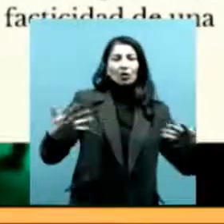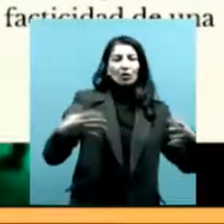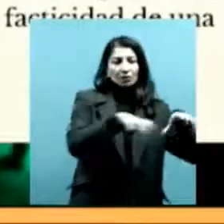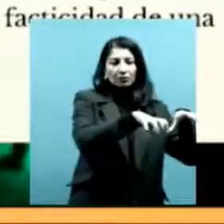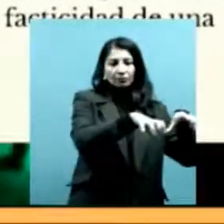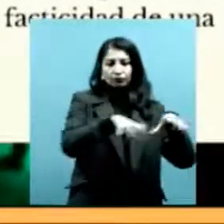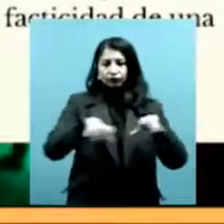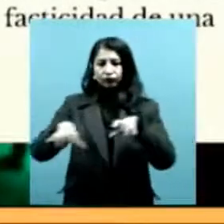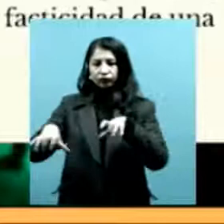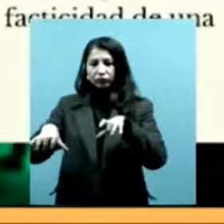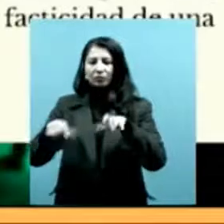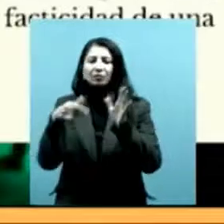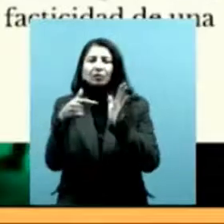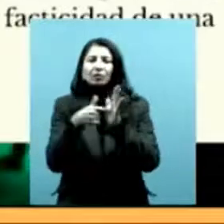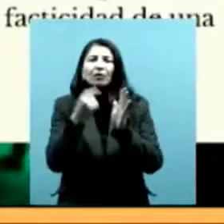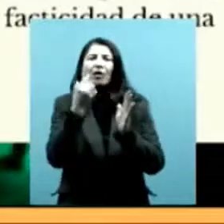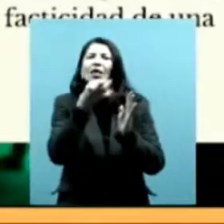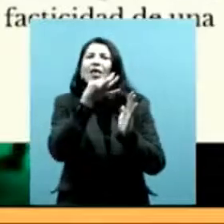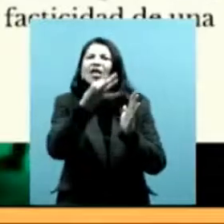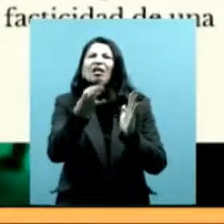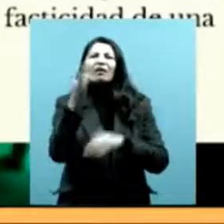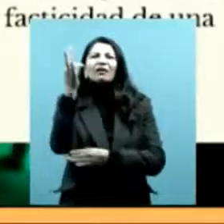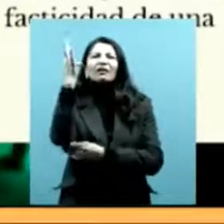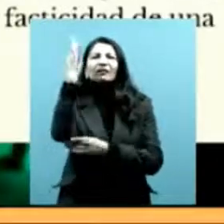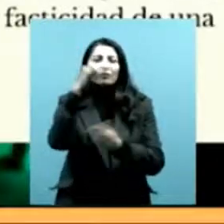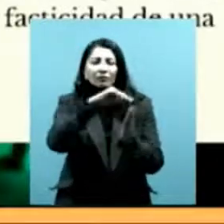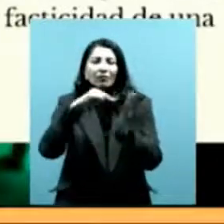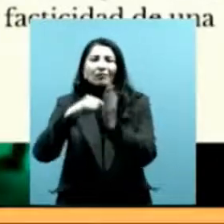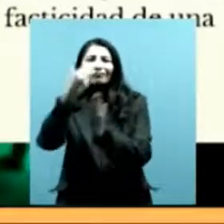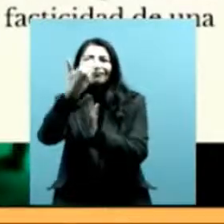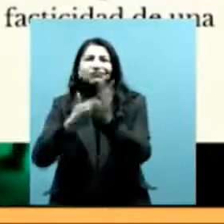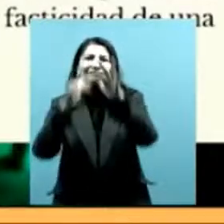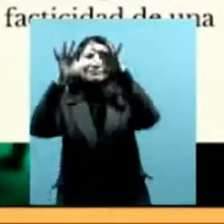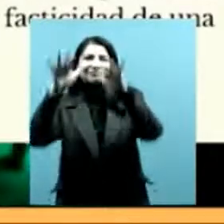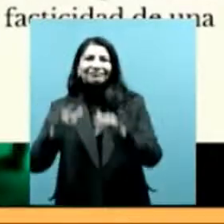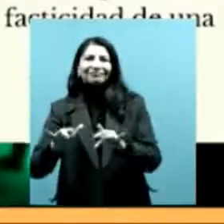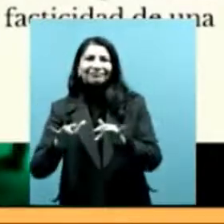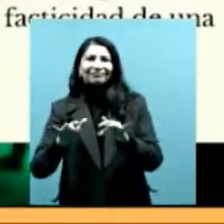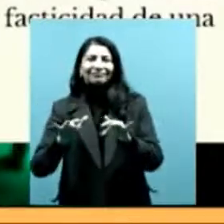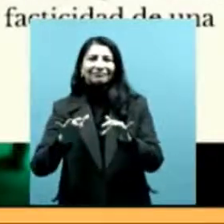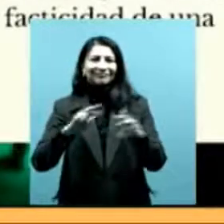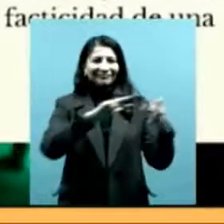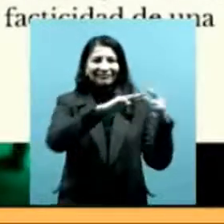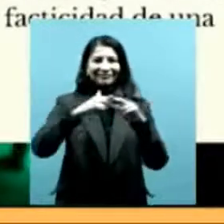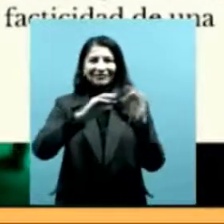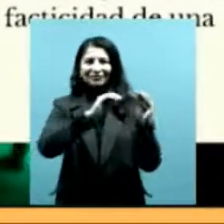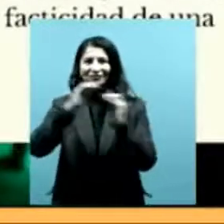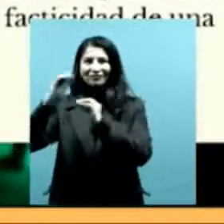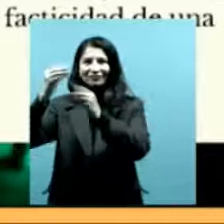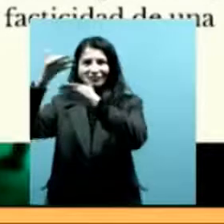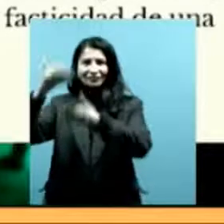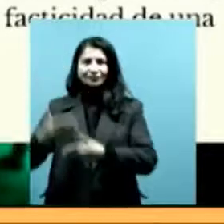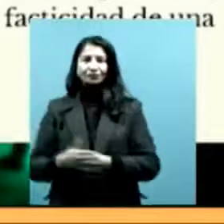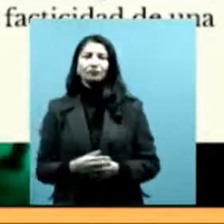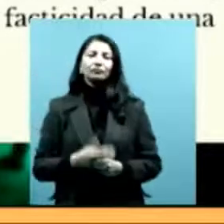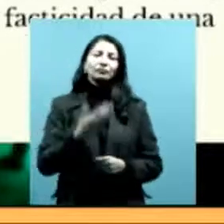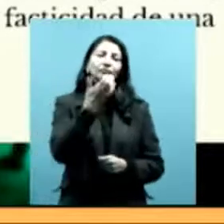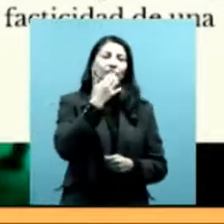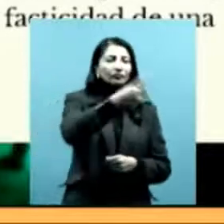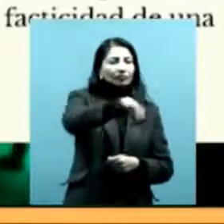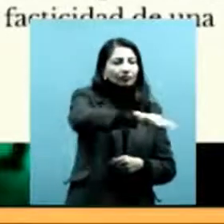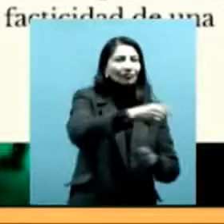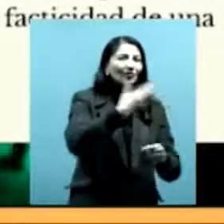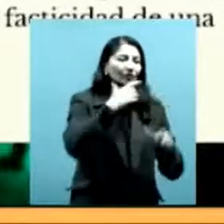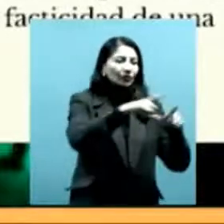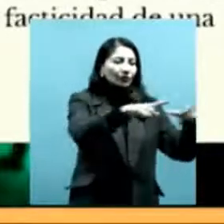existencia a partir del papel, se va dando del siguiente modo. En determinada oficina, en determinado procedimiento burocrático